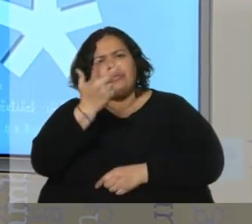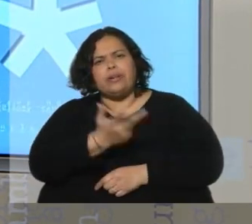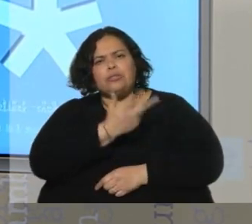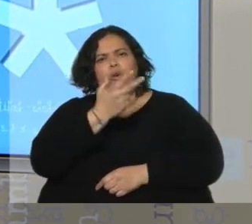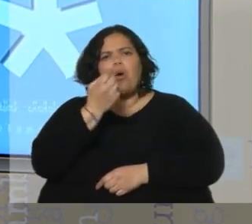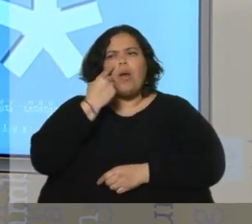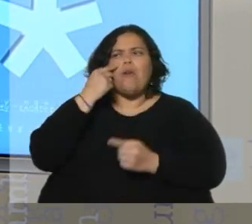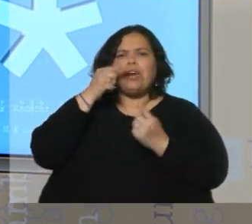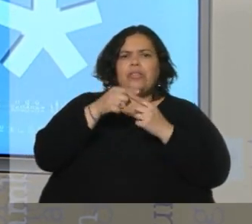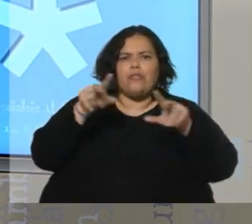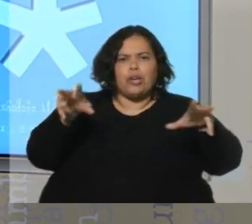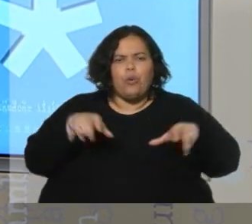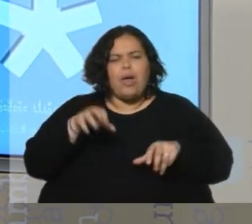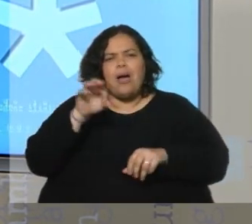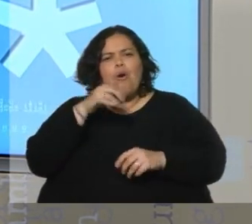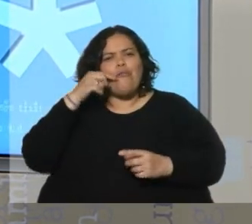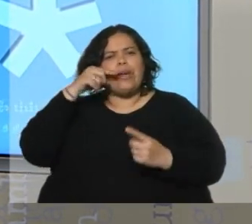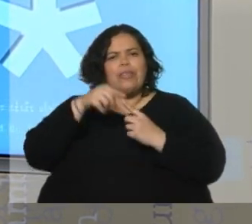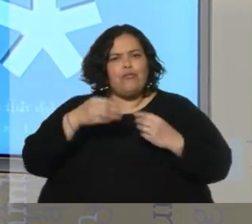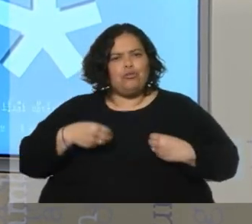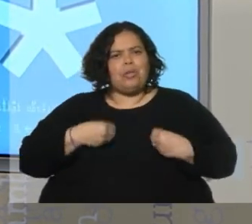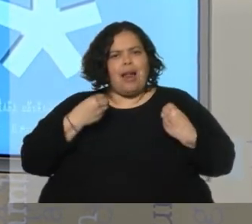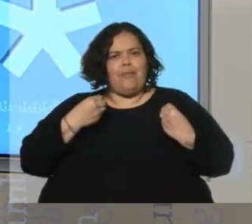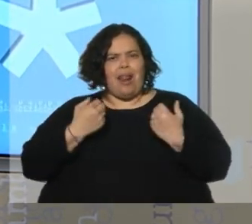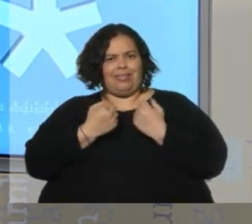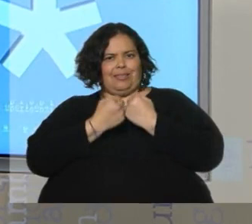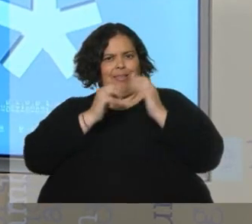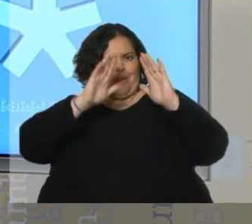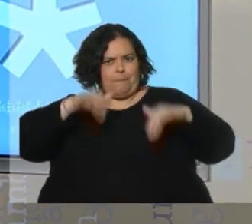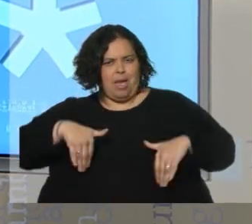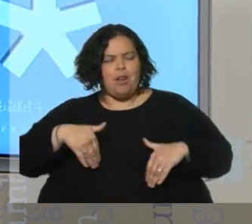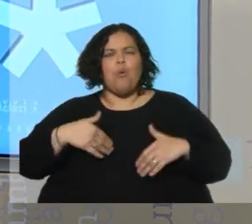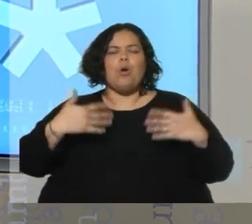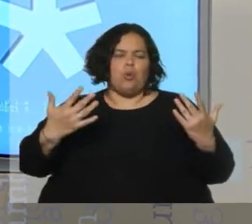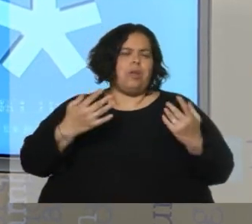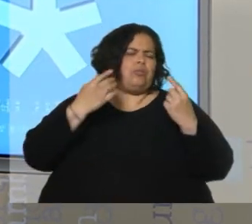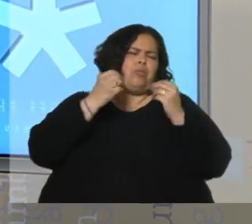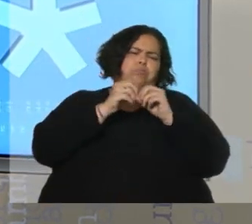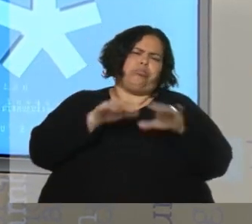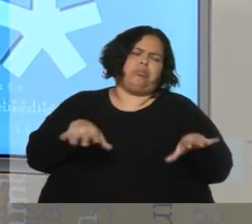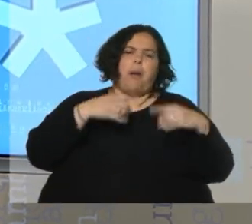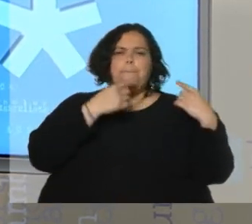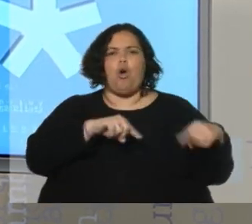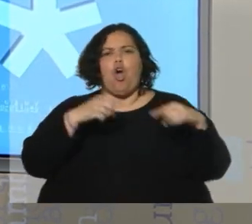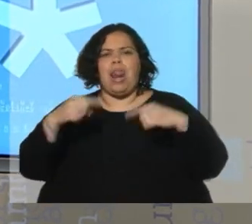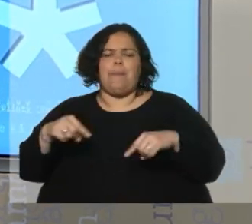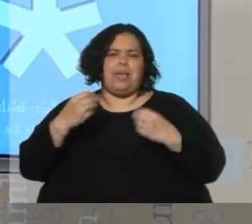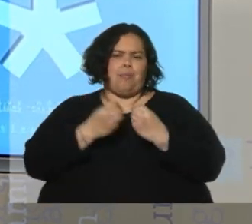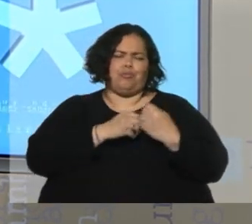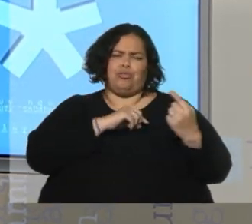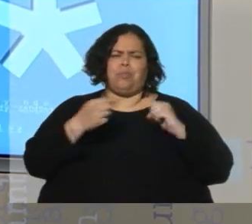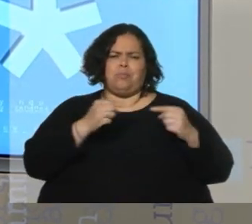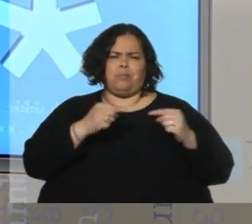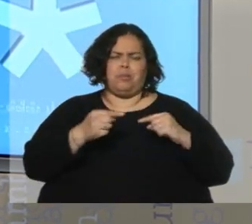recaudar, que si el objetivo es salvar vidas. Bueno, la verdad que la polémica fue importante a través de redes sociales y también a través de los medios de comunicación,